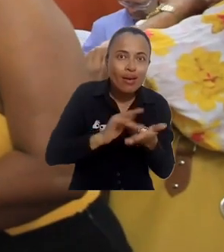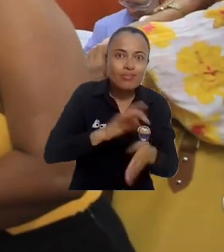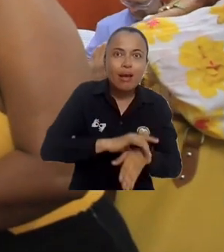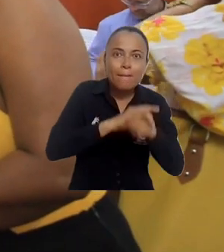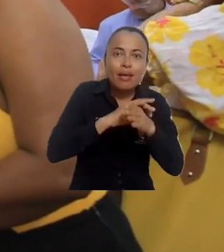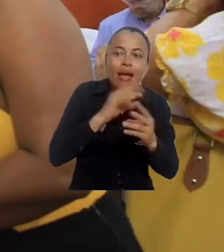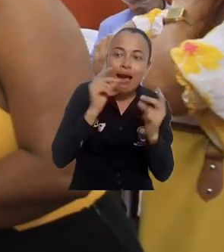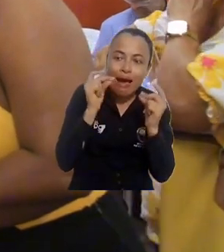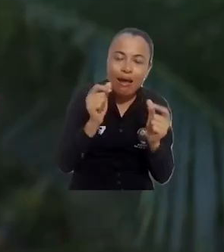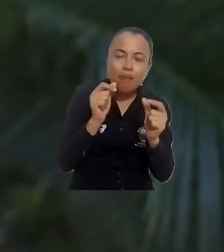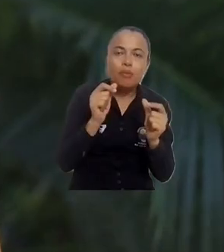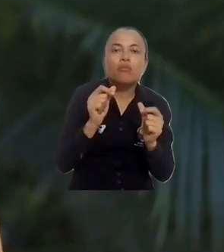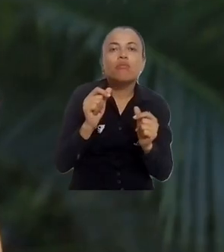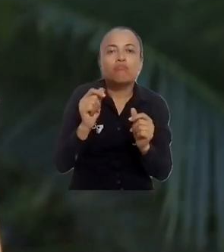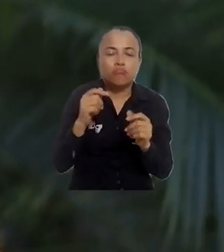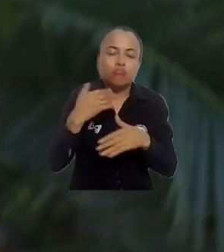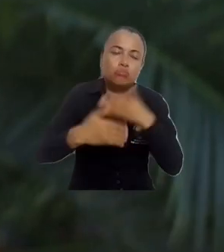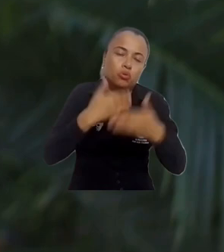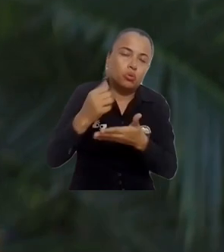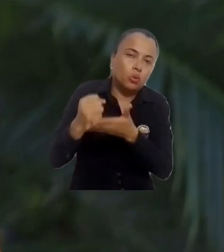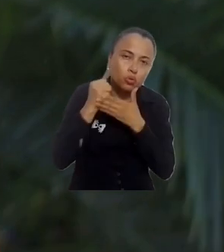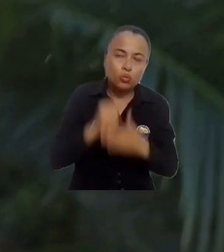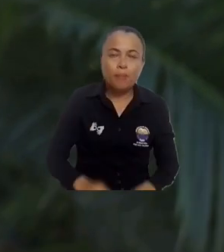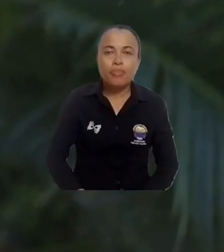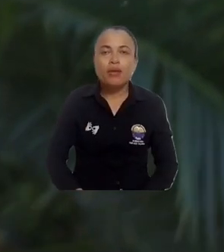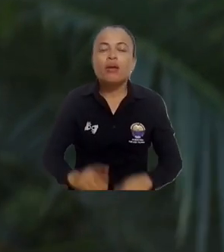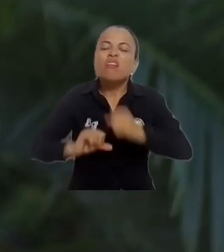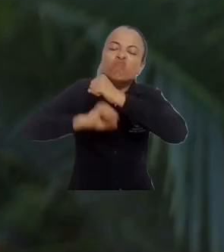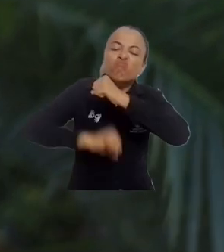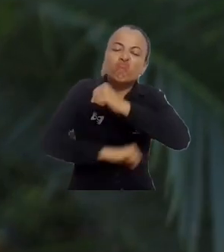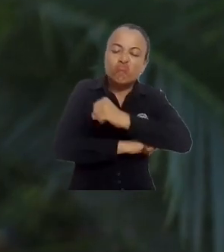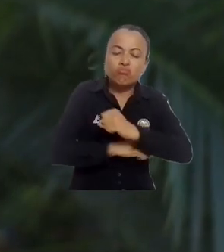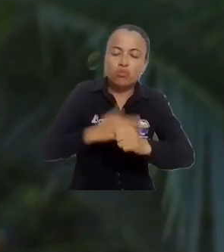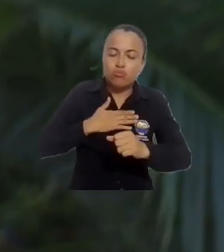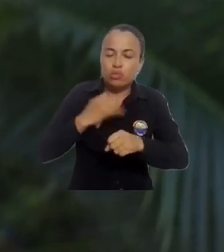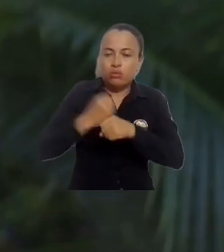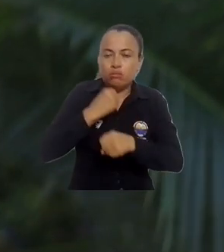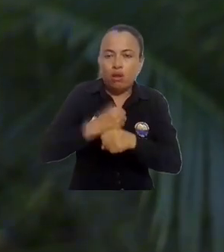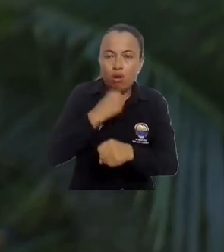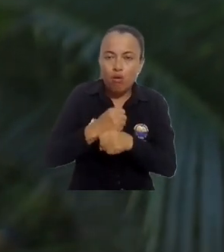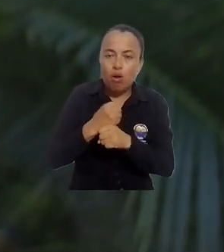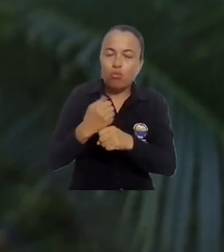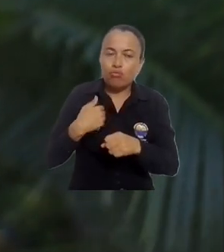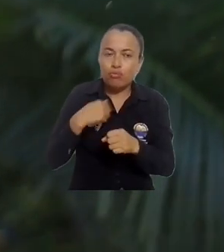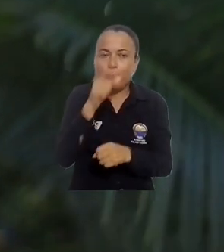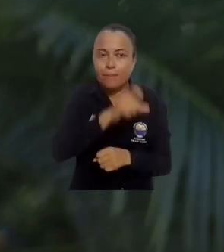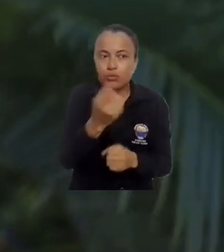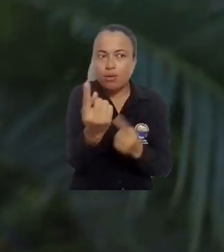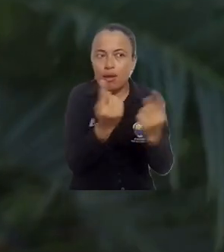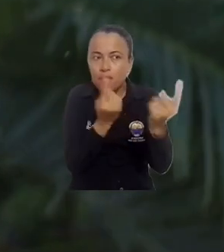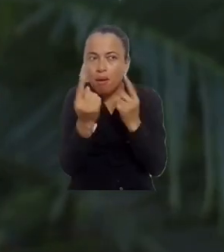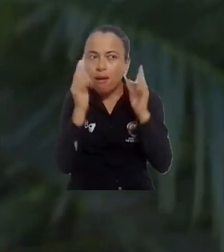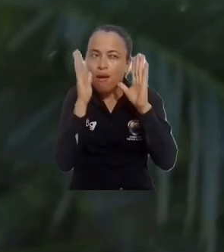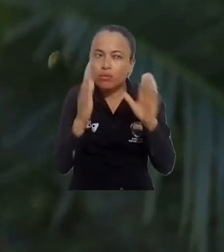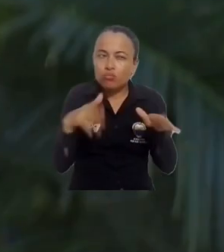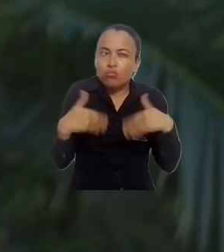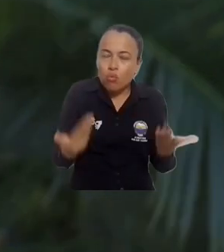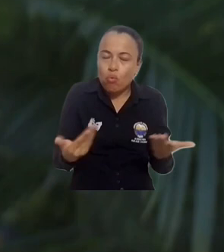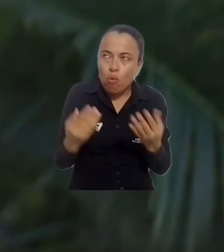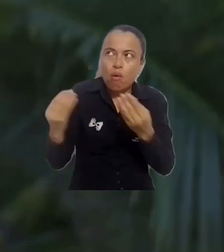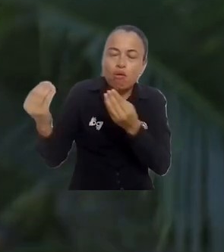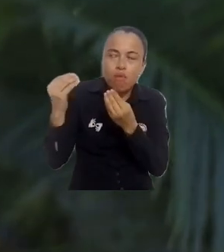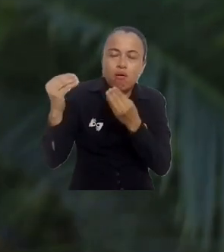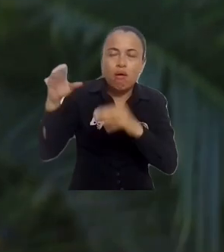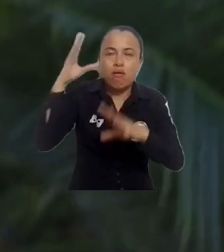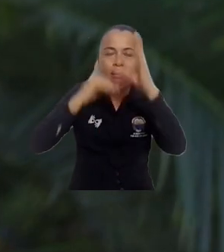nuestros procesos. Bueno, el fortalecimiento sobre mi área de trabajo, sobre cómo me debo desempeñar, cómo debo tratar a los